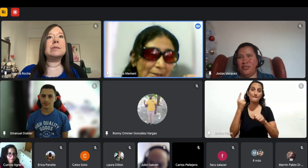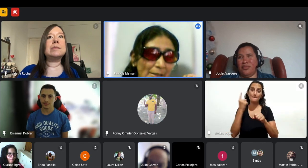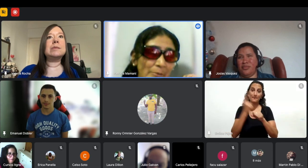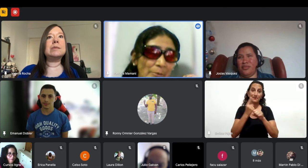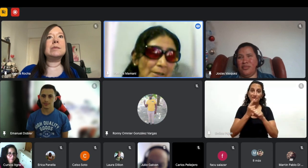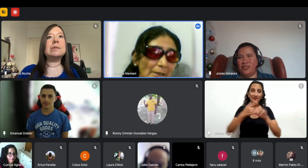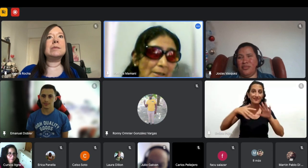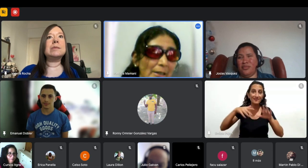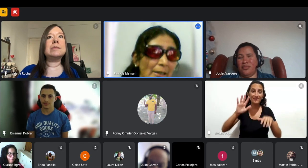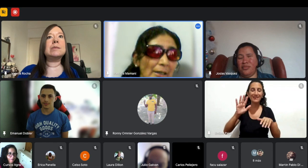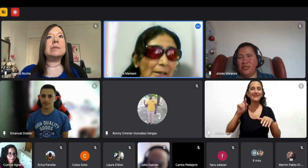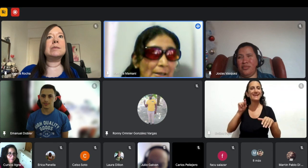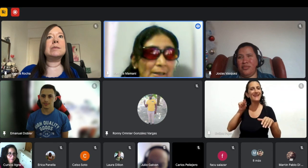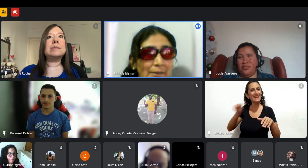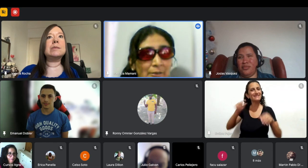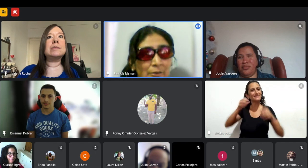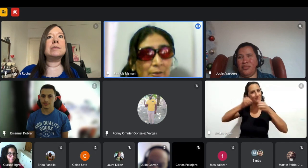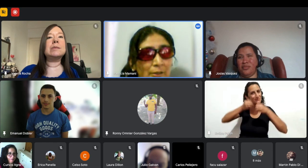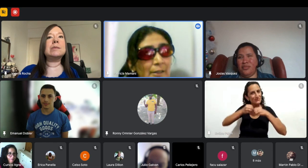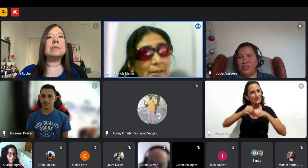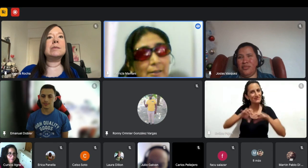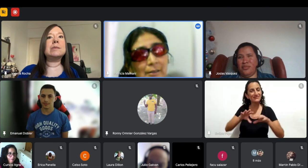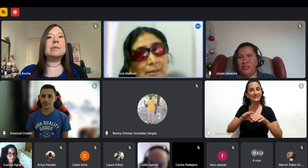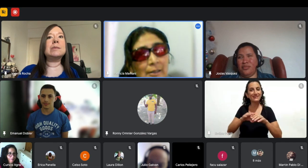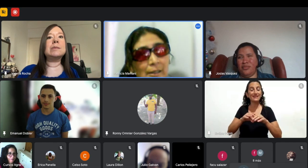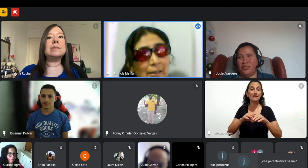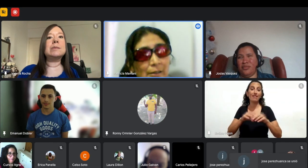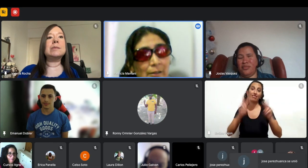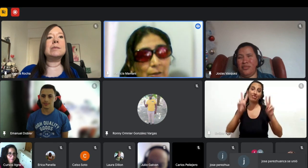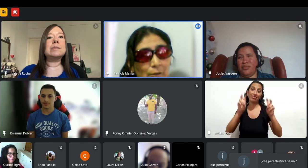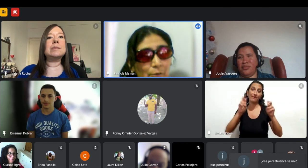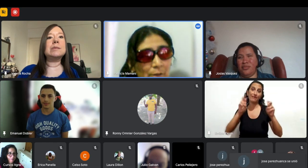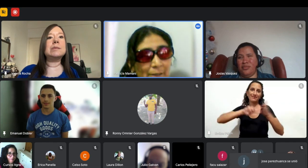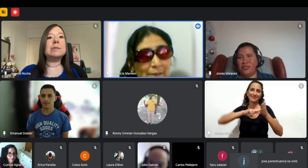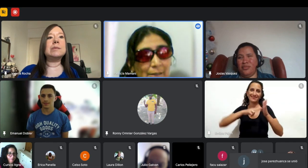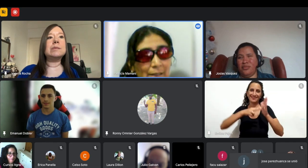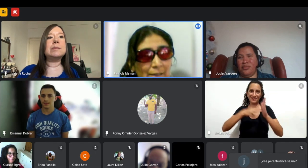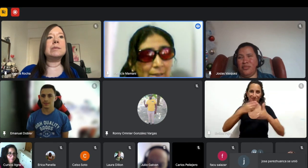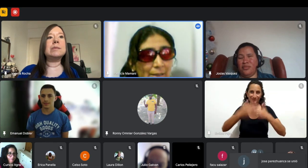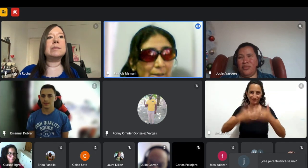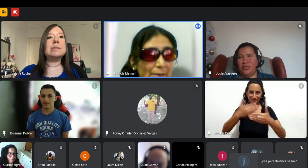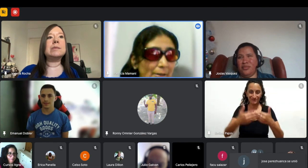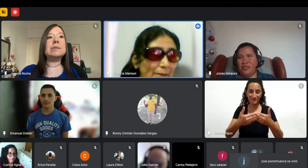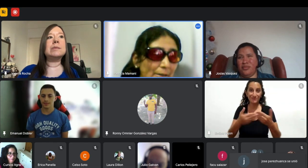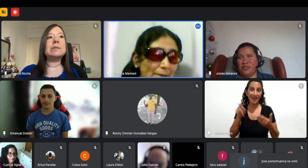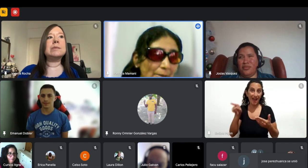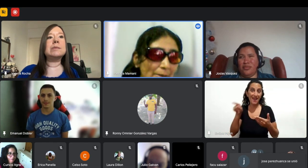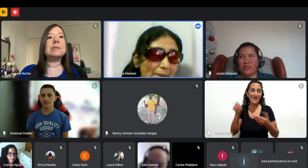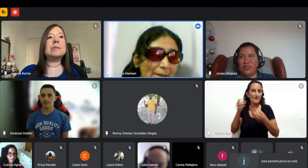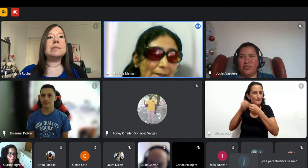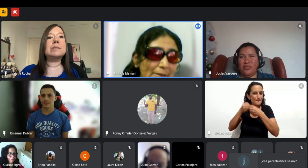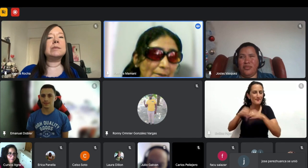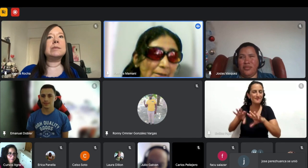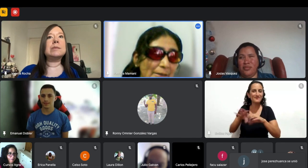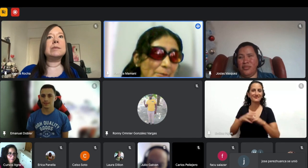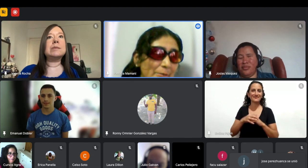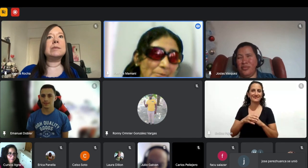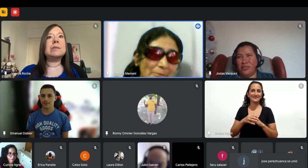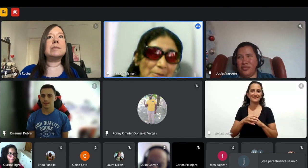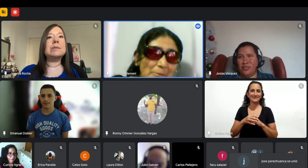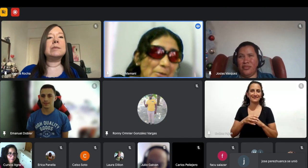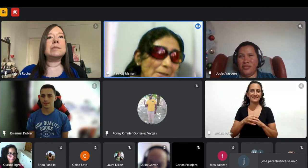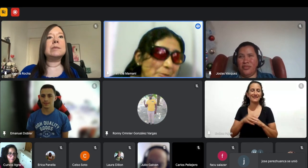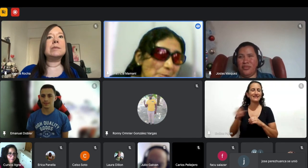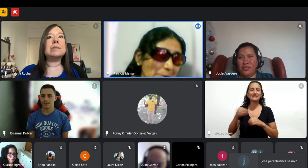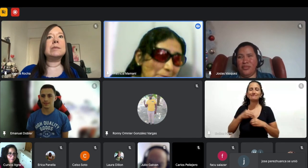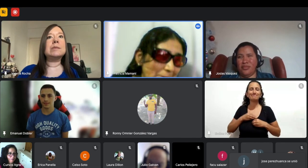iniciarme en la tecnología fue a partir de ahí que nada sentí que